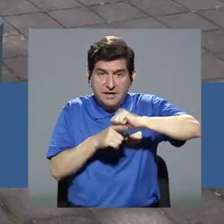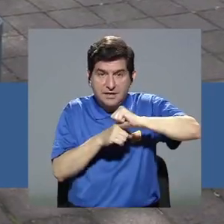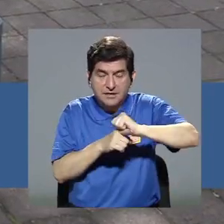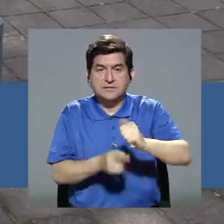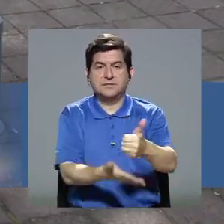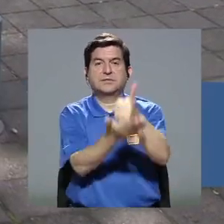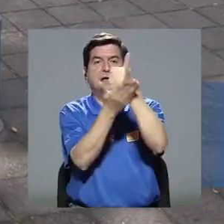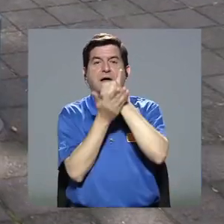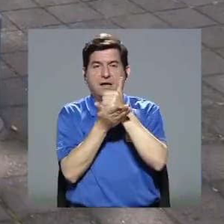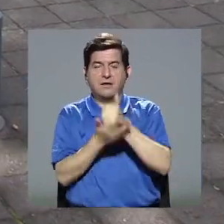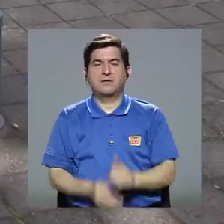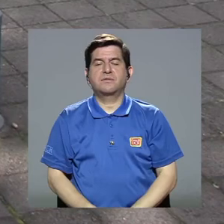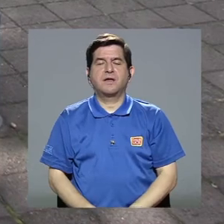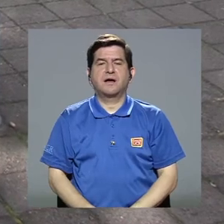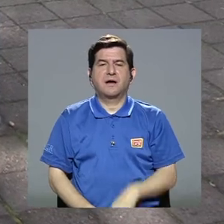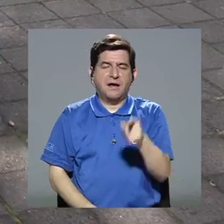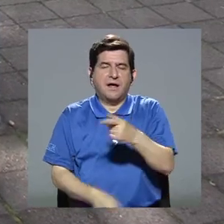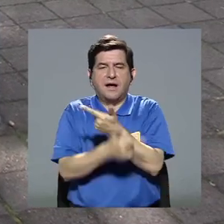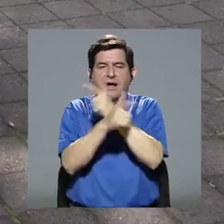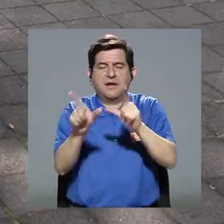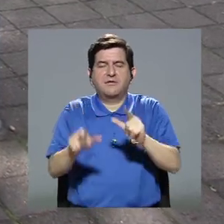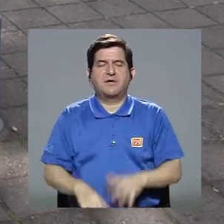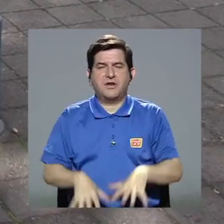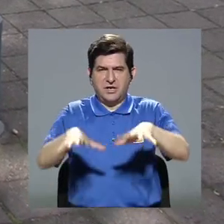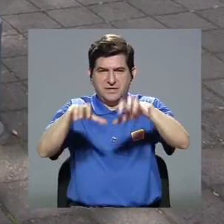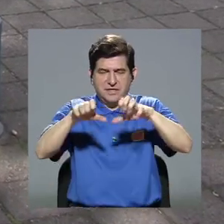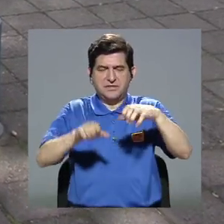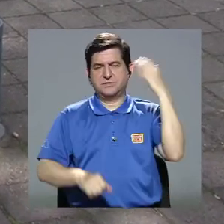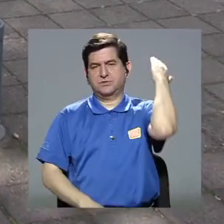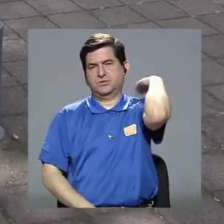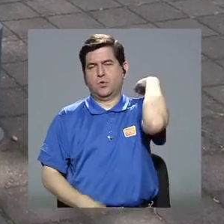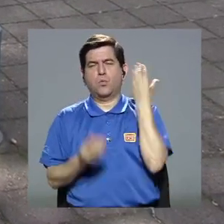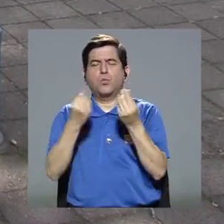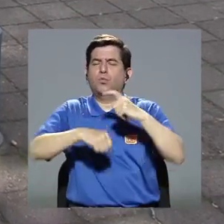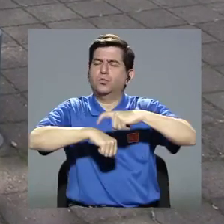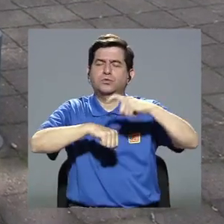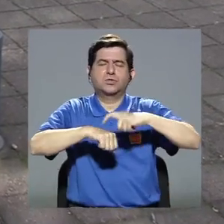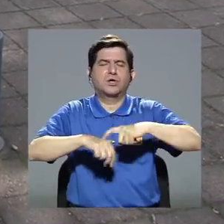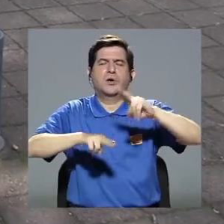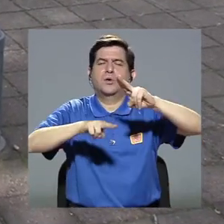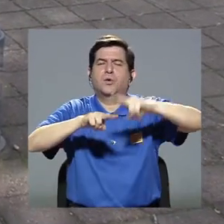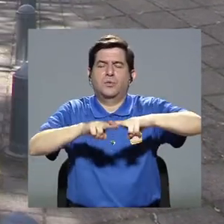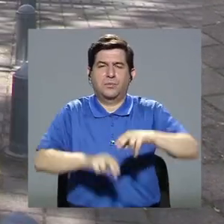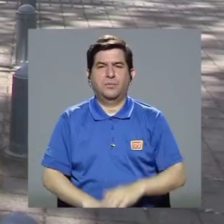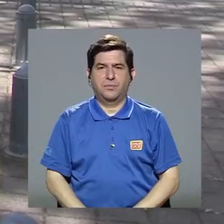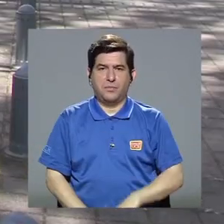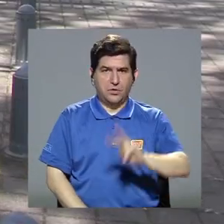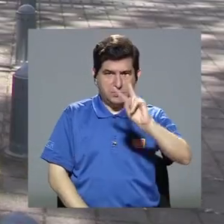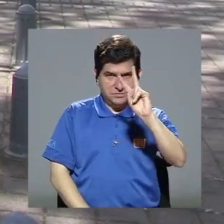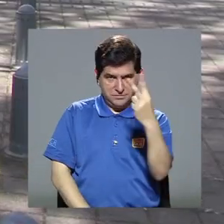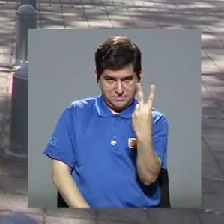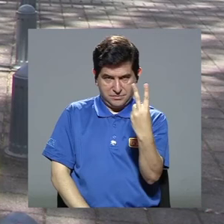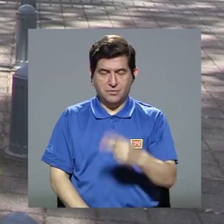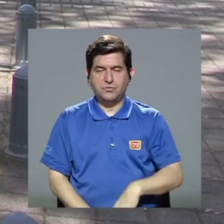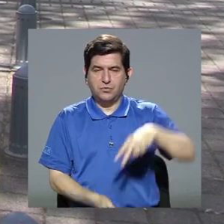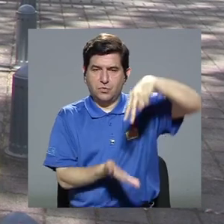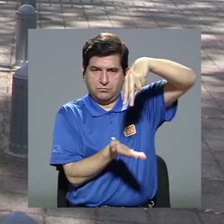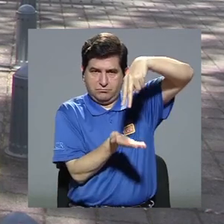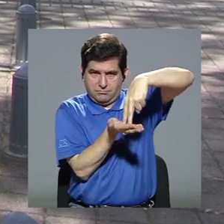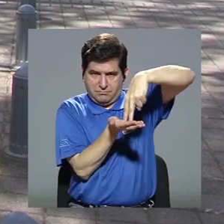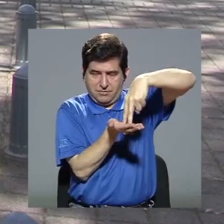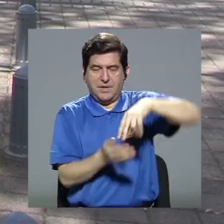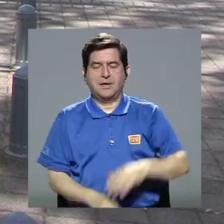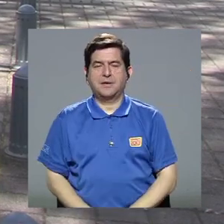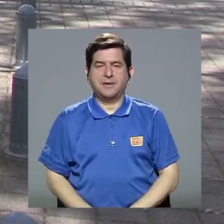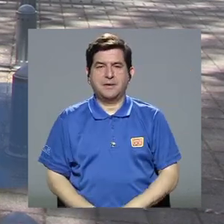este ejercicio nos puede colaborar a liberar tensión de la espalda alta después de estar mucho rato sentado, para este segundo ejercicio de pie